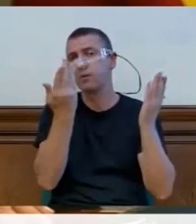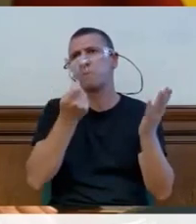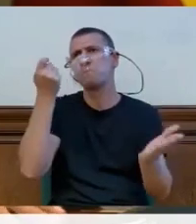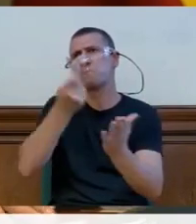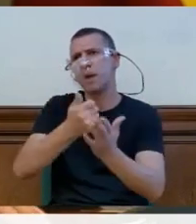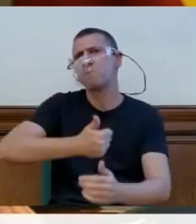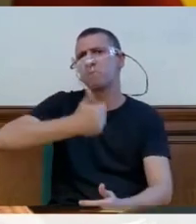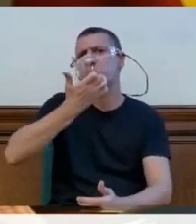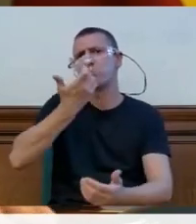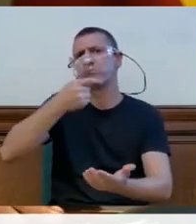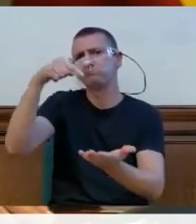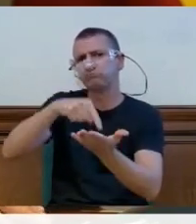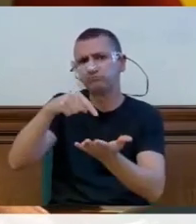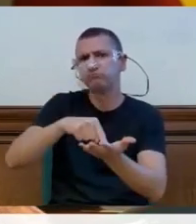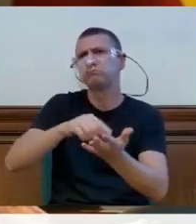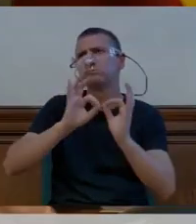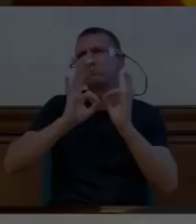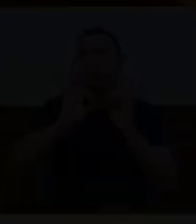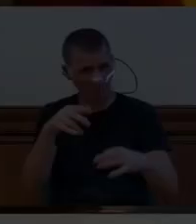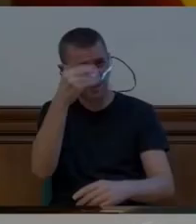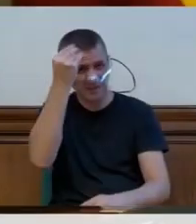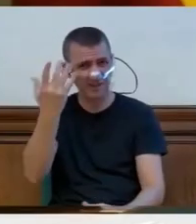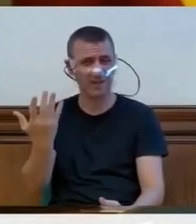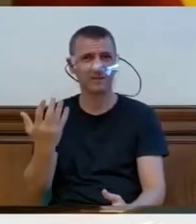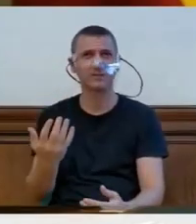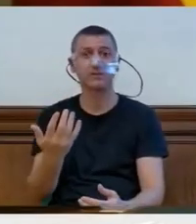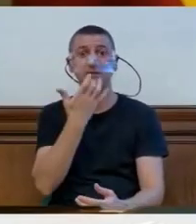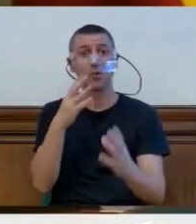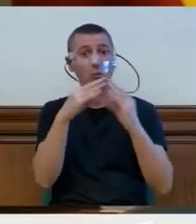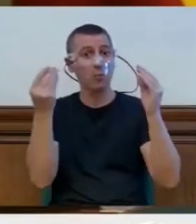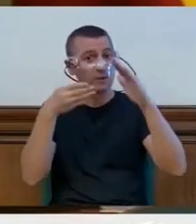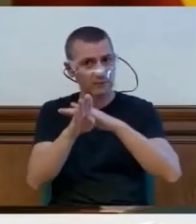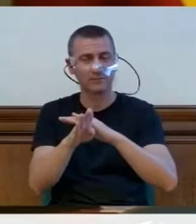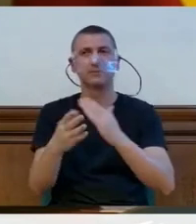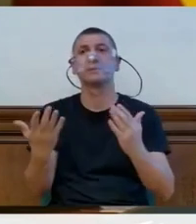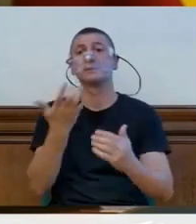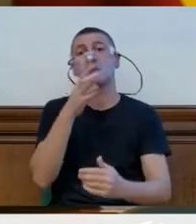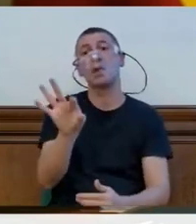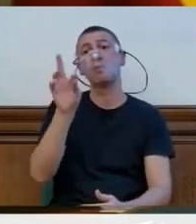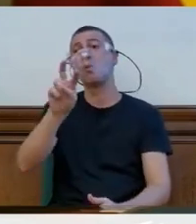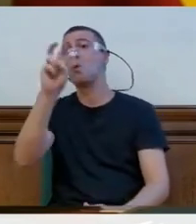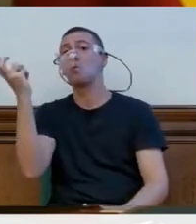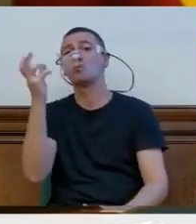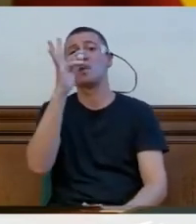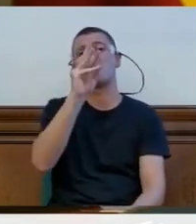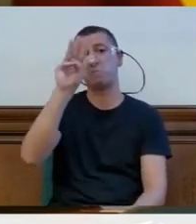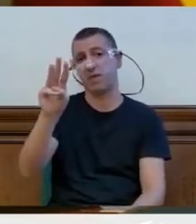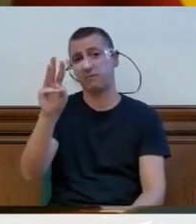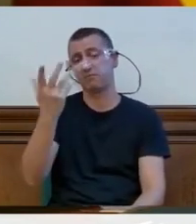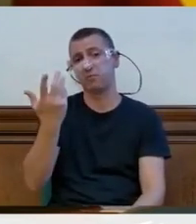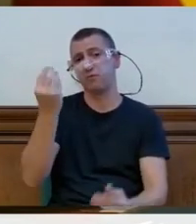de la universidad pública. Si lo que eligen es formación profesional y tienen el gran